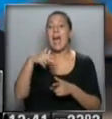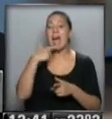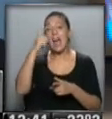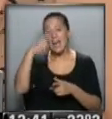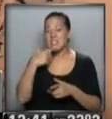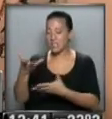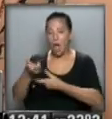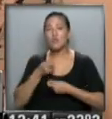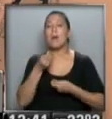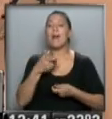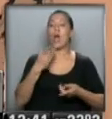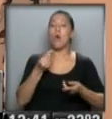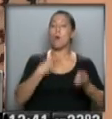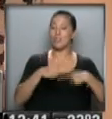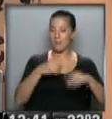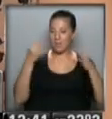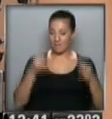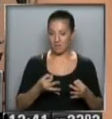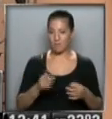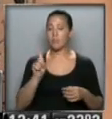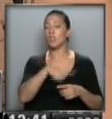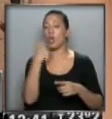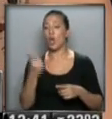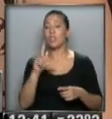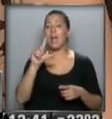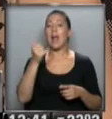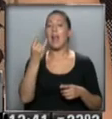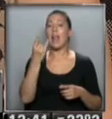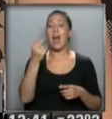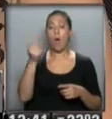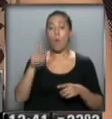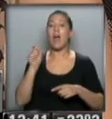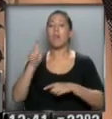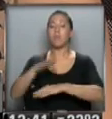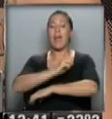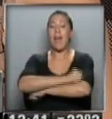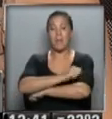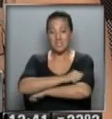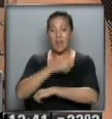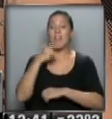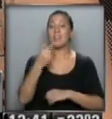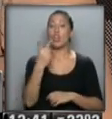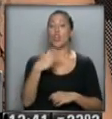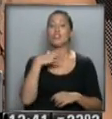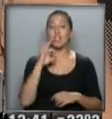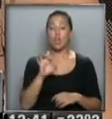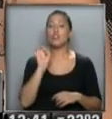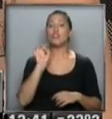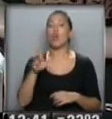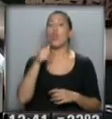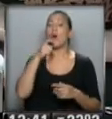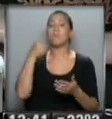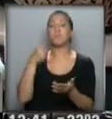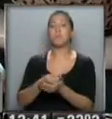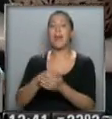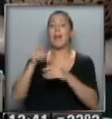lo hagas bien. Bien, perfecto, clarísimo. Laura Elizabeth Acevedo, desde Avellaneda, Provincia de Buenos Aires, tiene dos hijos y solo cobra la Asignación Universal por